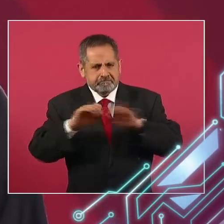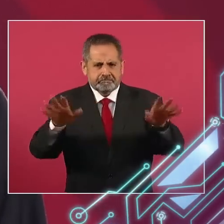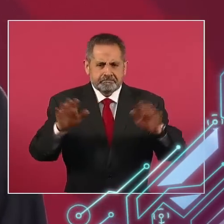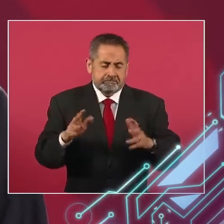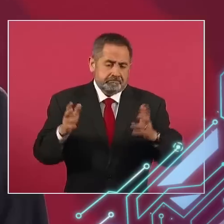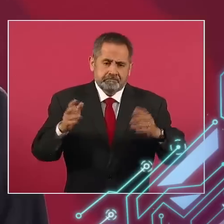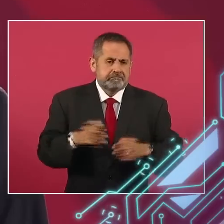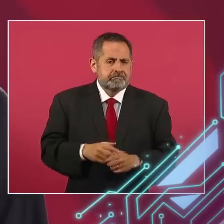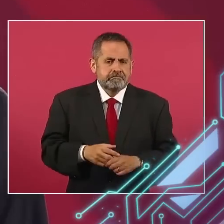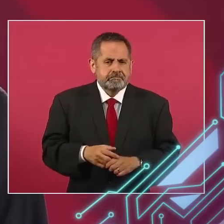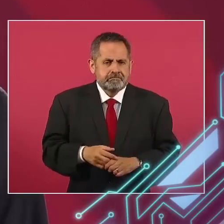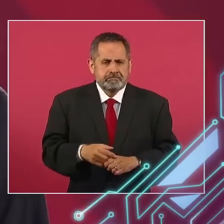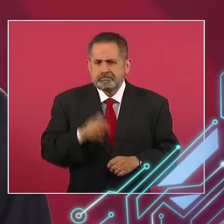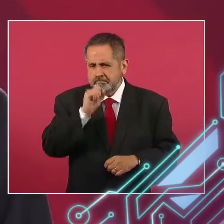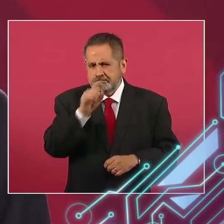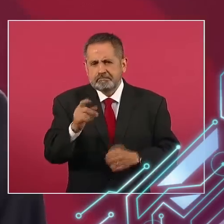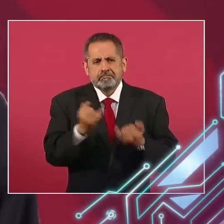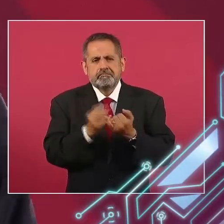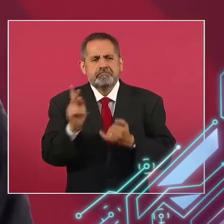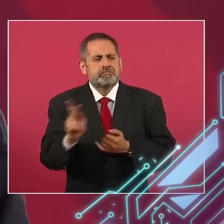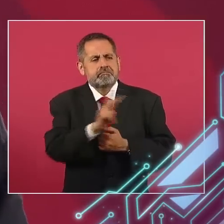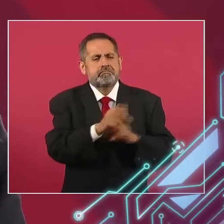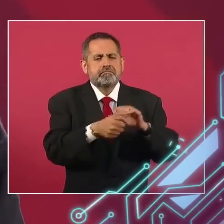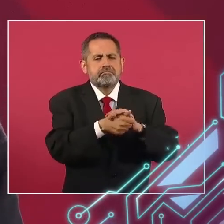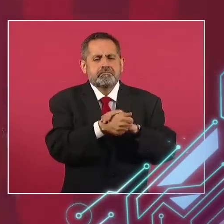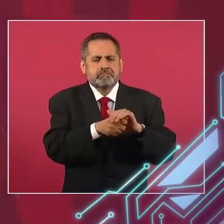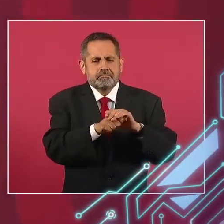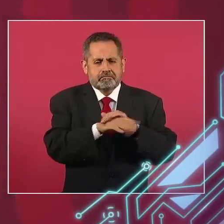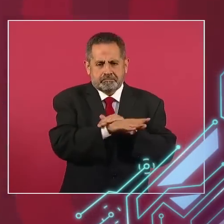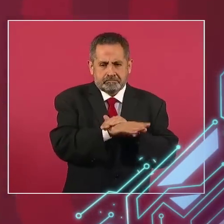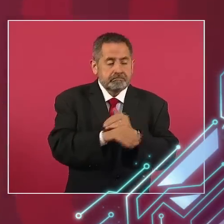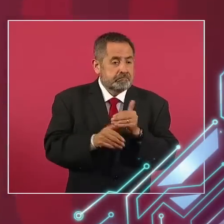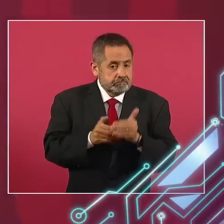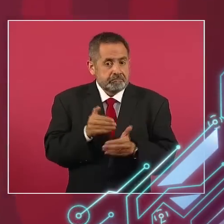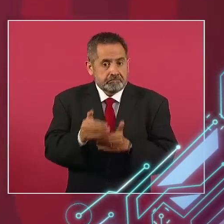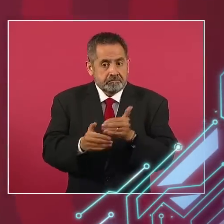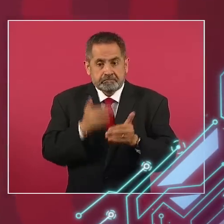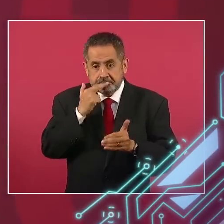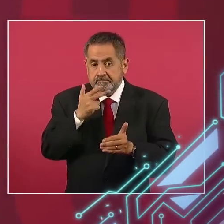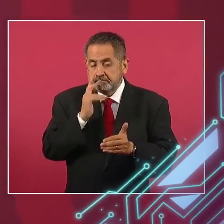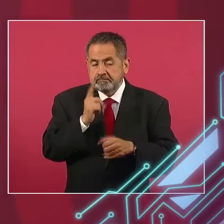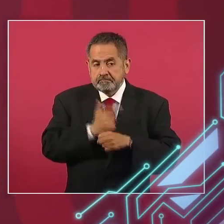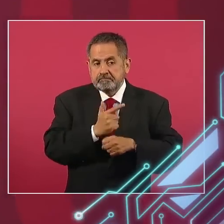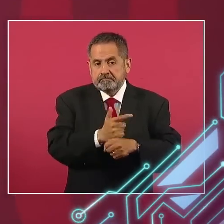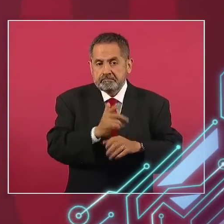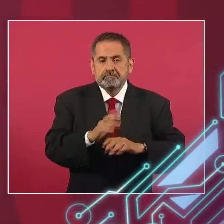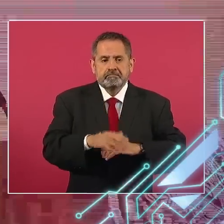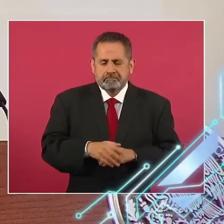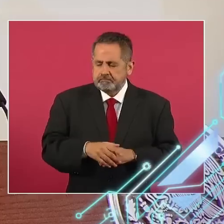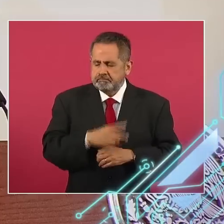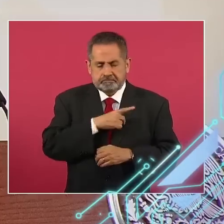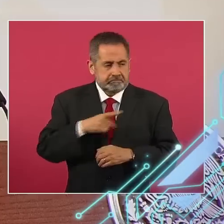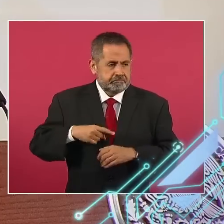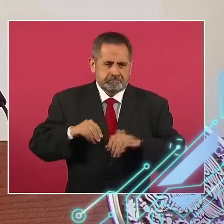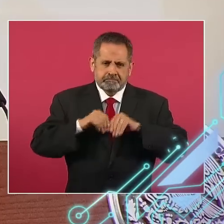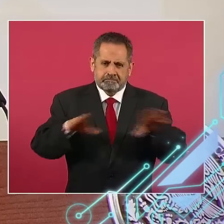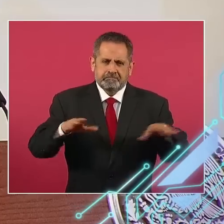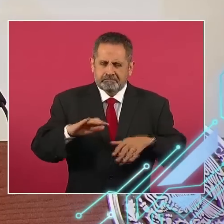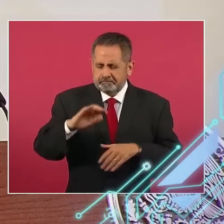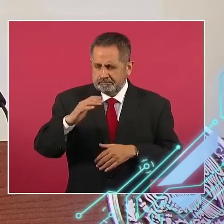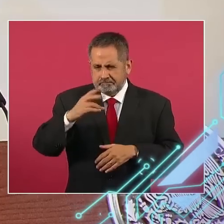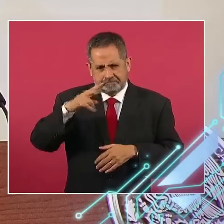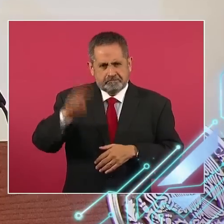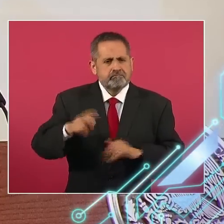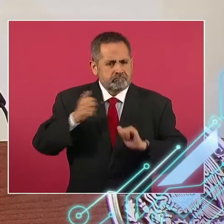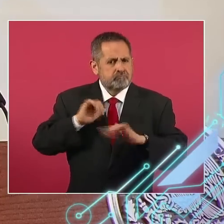Lo mismo en el caso de Ayotzinapa, que vamos avanzando y se tiene que conocer toda la verdad. Son